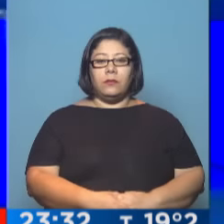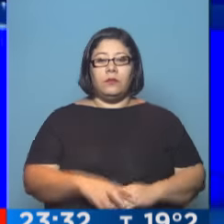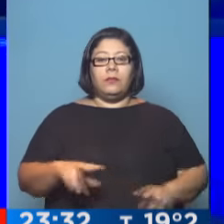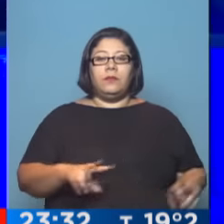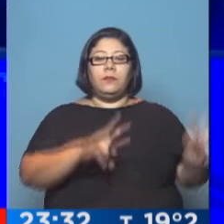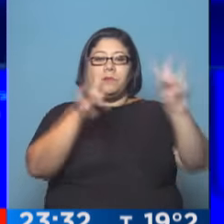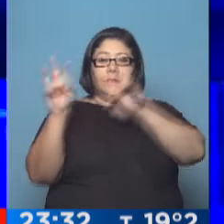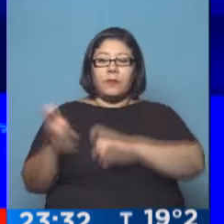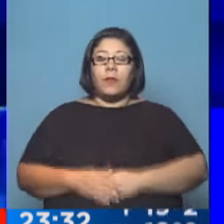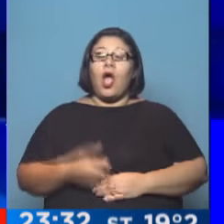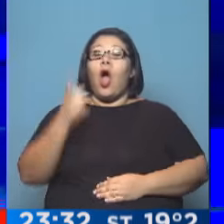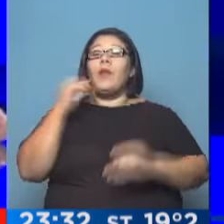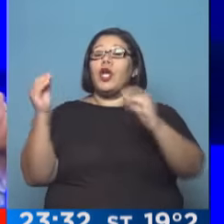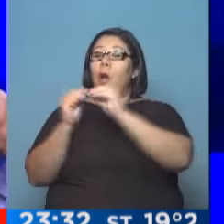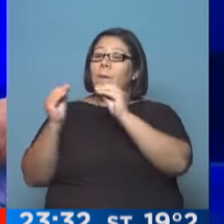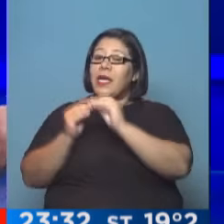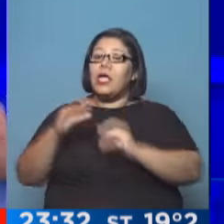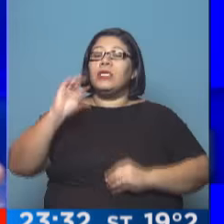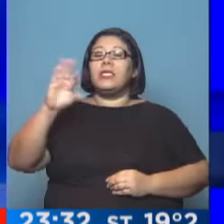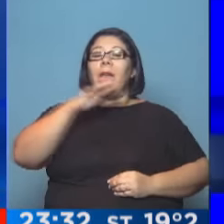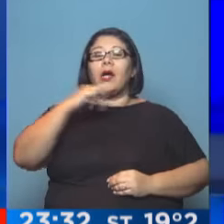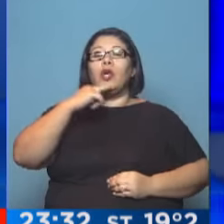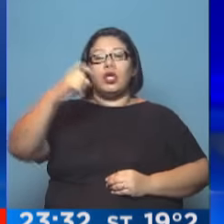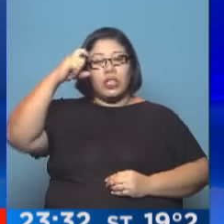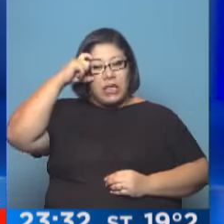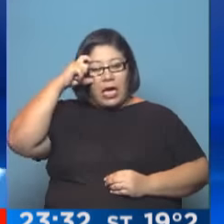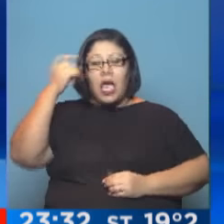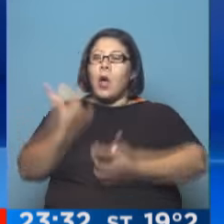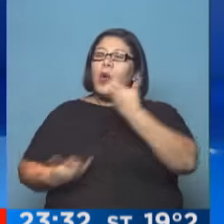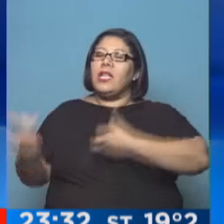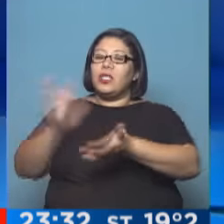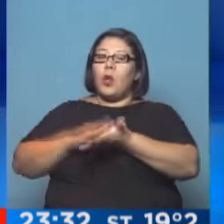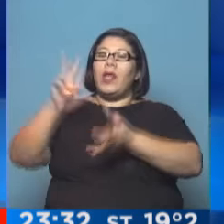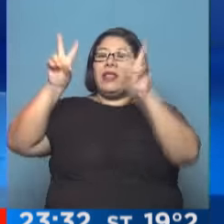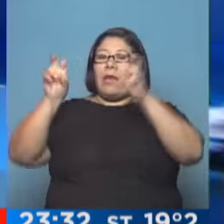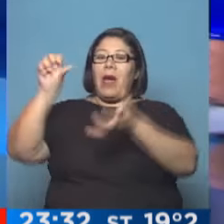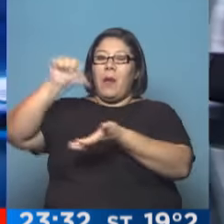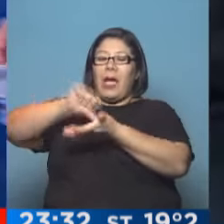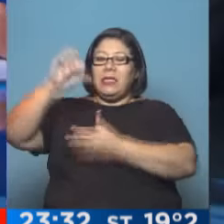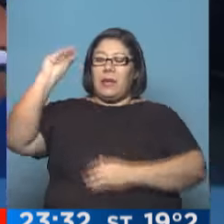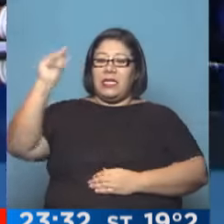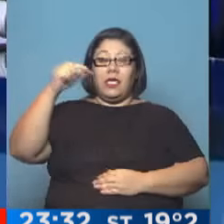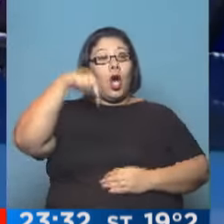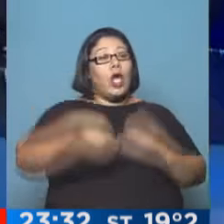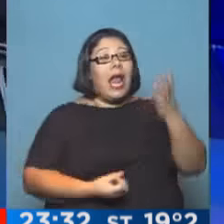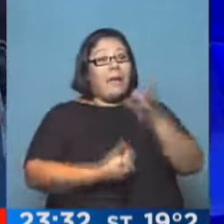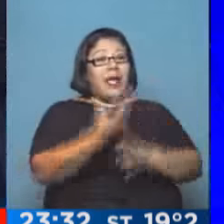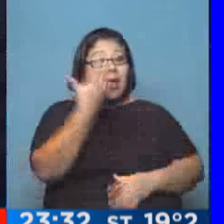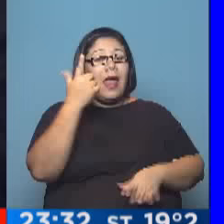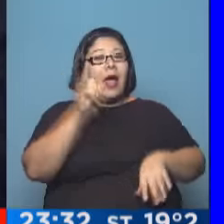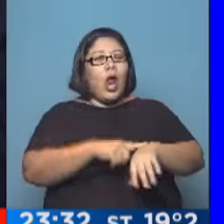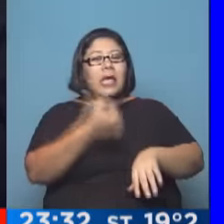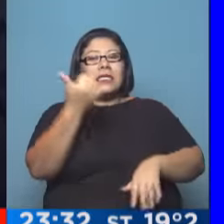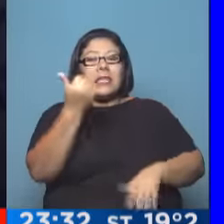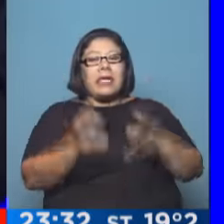Estamos con nuestro compañero José Natanzón. José, ¿qué es lo que está pasando en Brasil? Bueno, lo que ocurrió hoy a la mañana, muy temprano, a las 6 de la mañana,